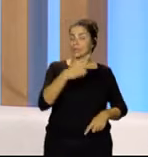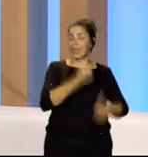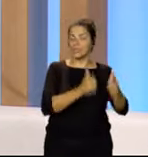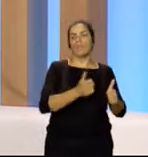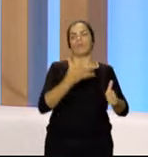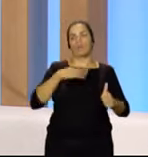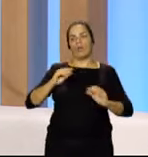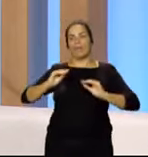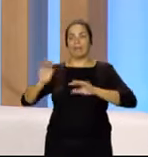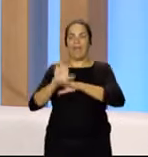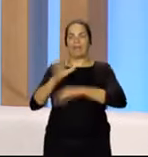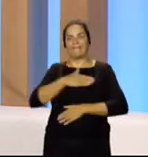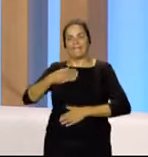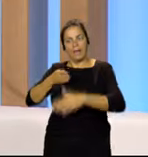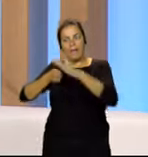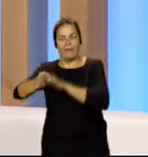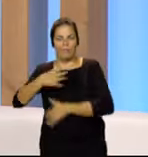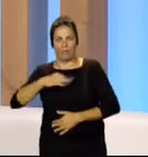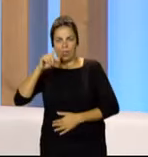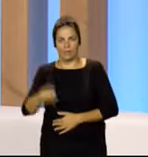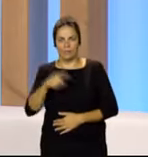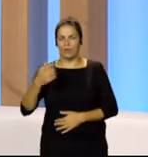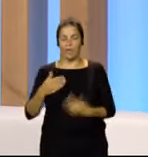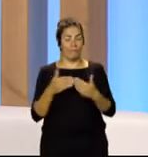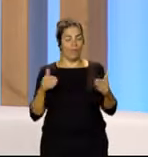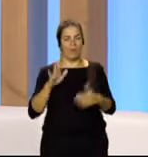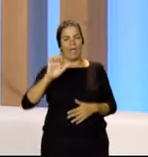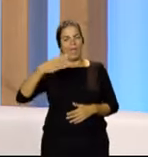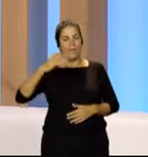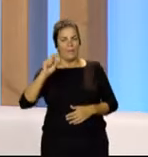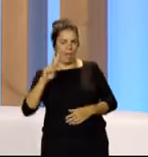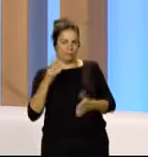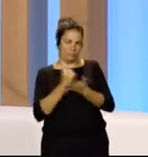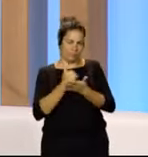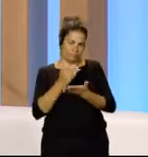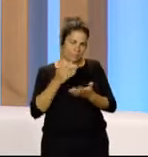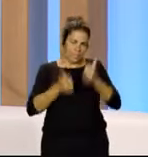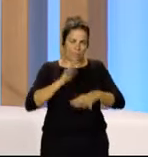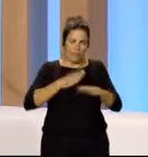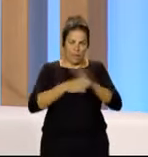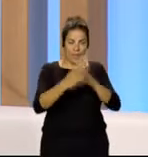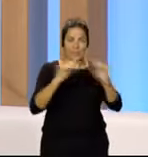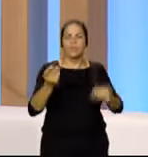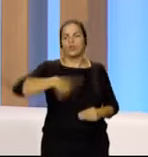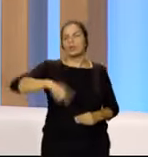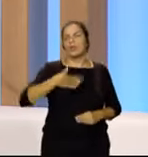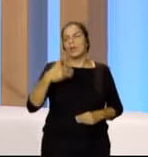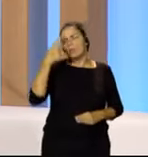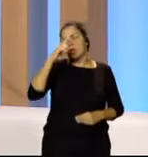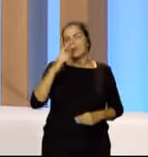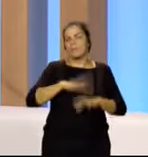que quieren estudiar. Arránca la EBAU y nosotros queremos ayudarles a saber cuánto y cuándo estudiar para obtener el mejor resultado.